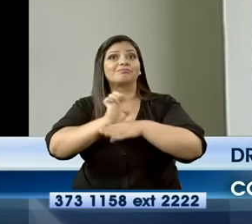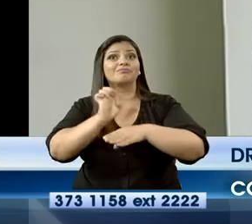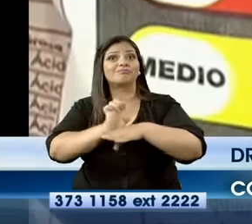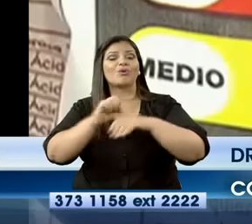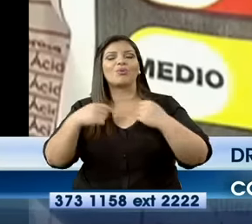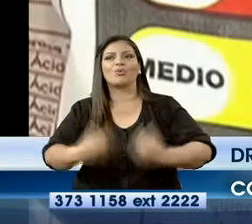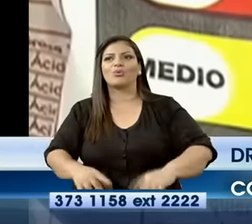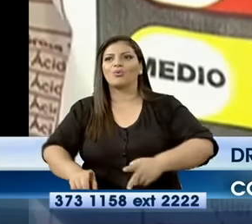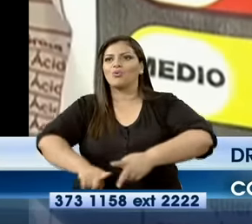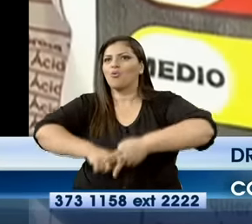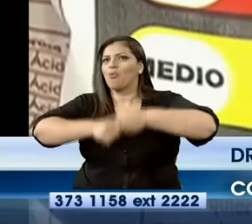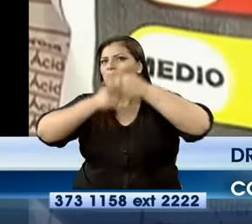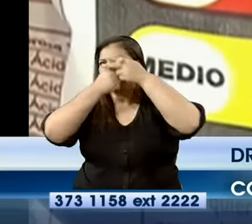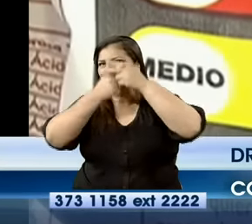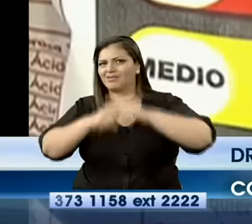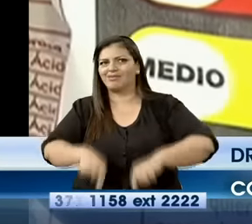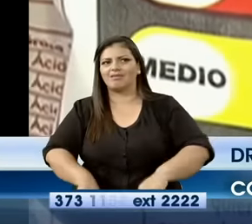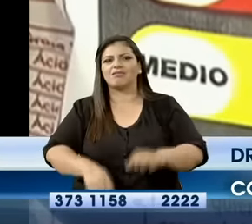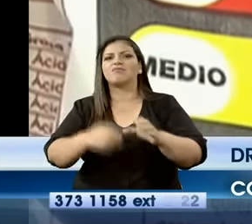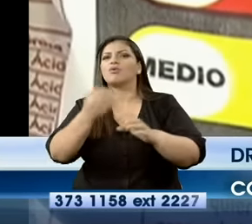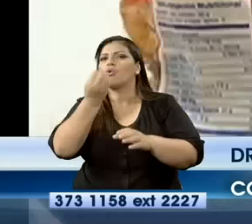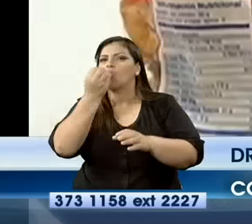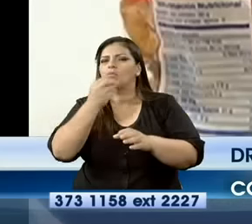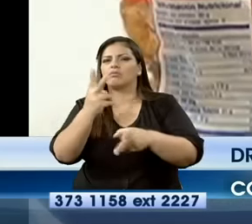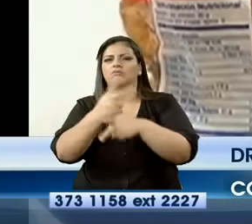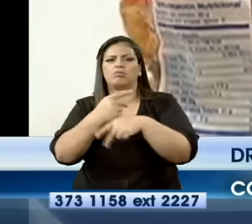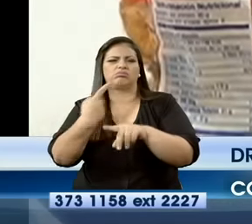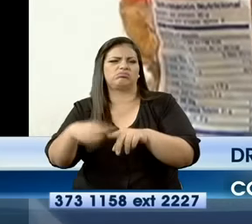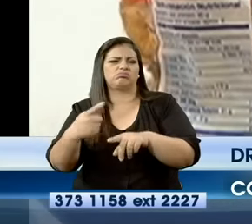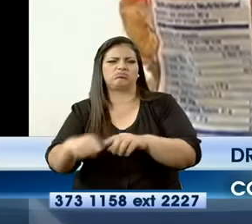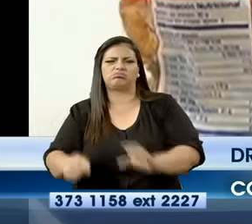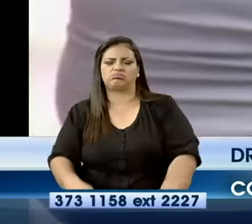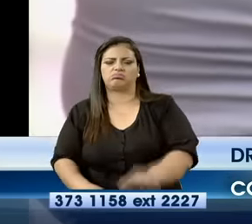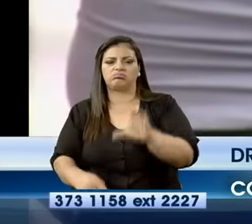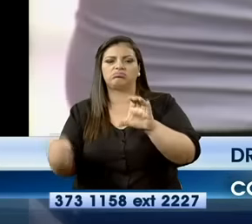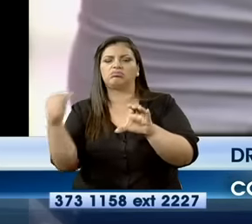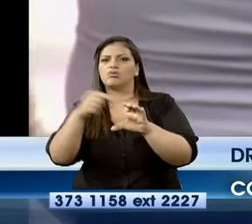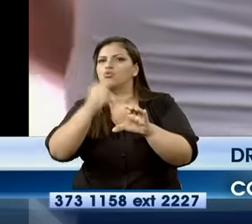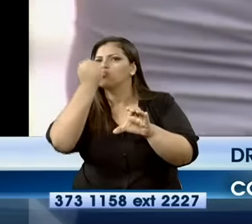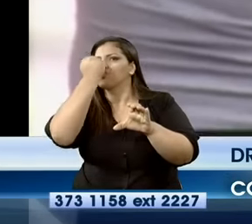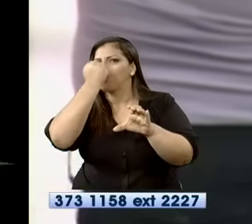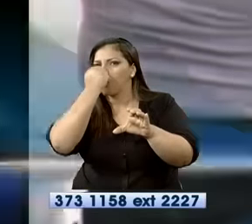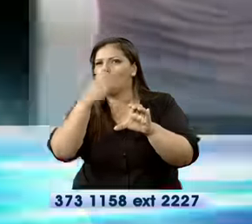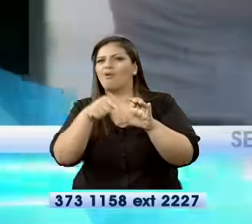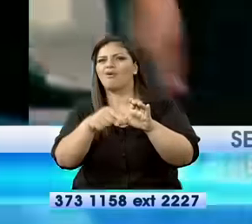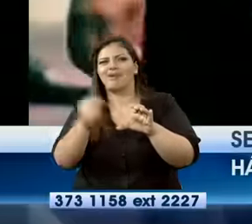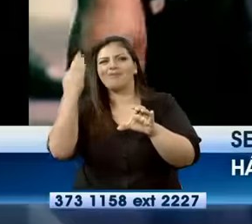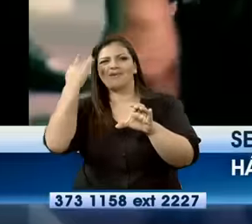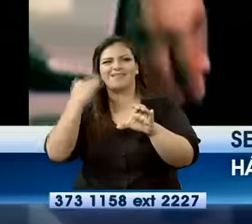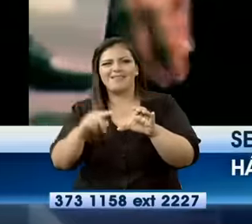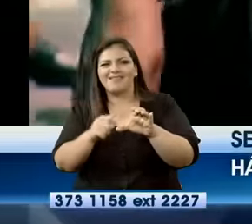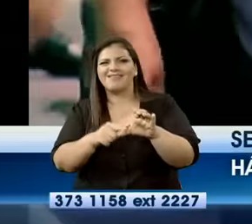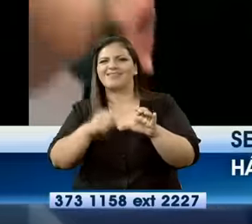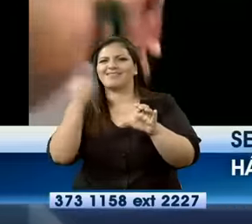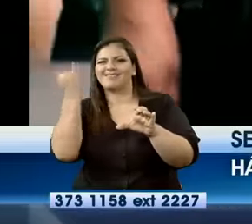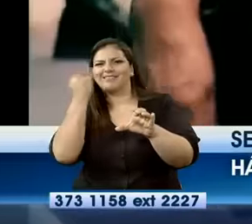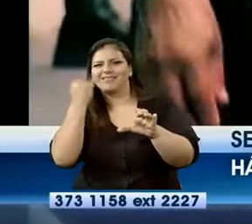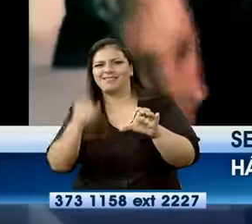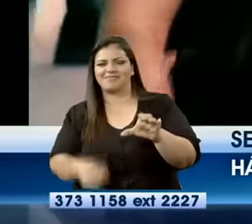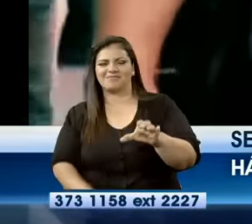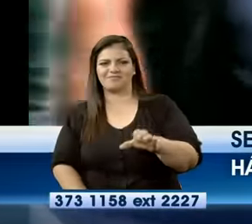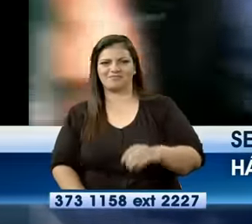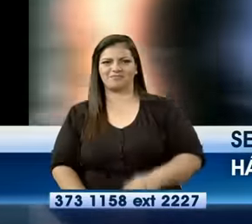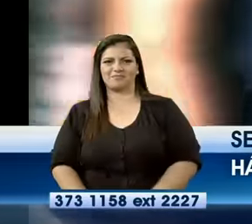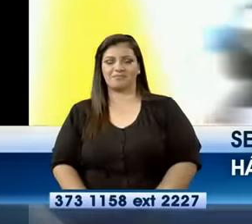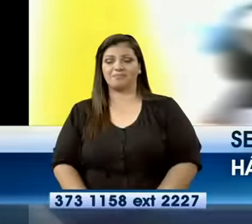Latinoamérica en implementar el semáforo nutricional, principalmente para combatir enfermedades no transmisibles como la obesidad. Esto significa